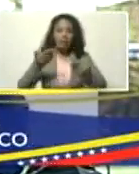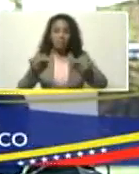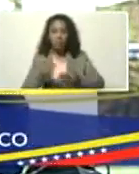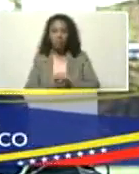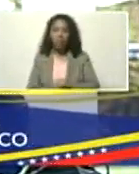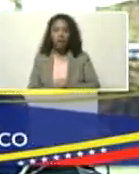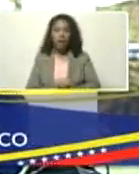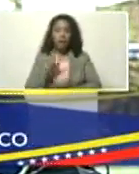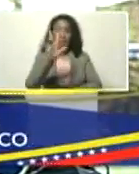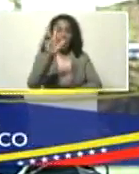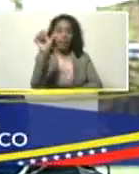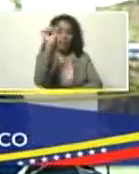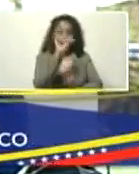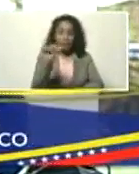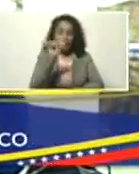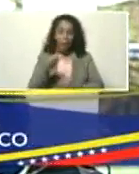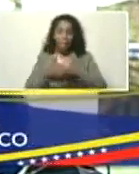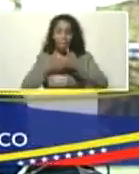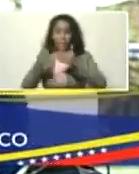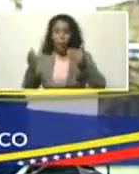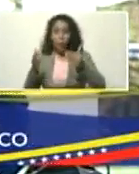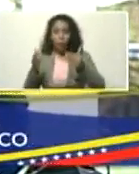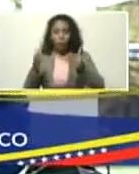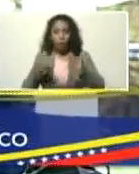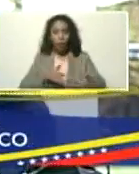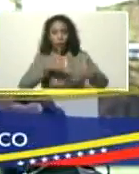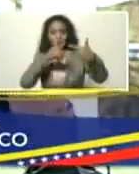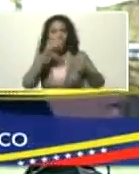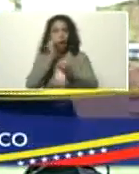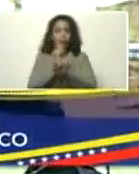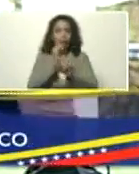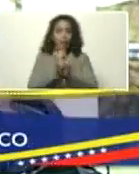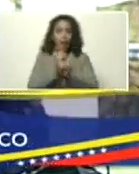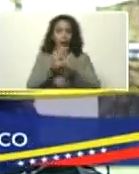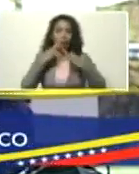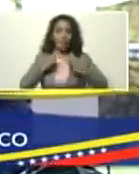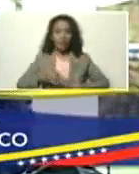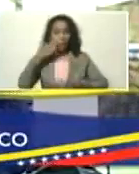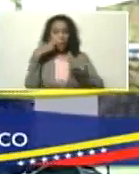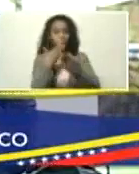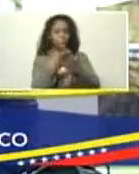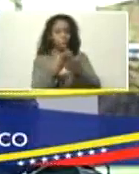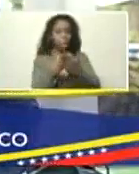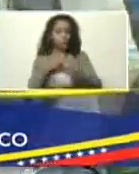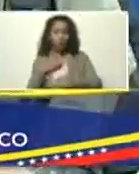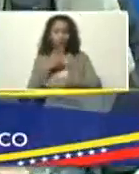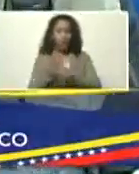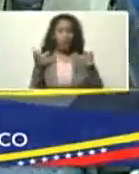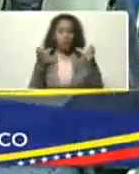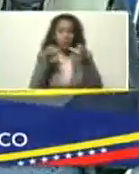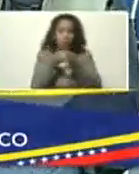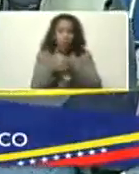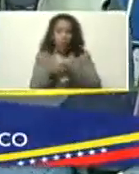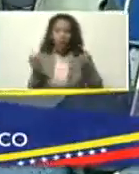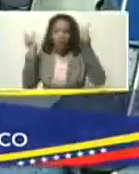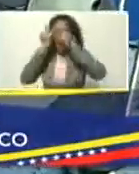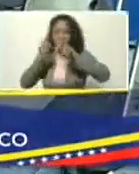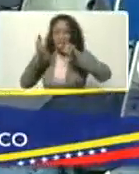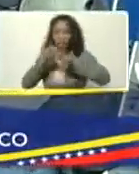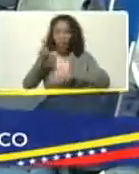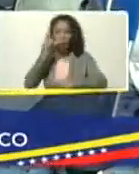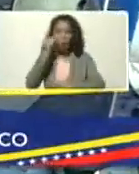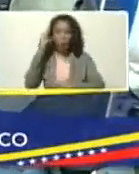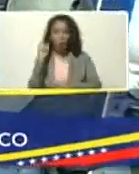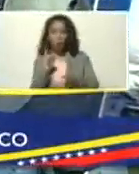en tres semanas de apertura virtual y apertura física a nivel nacional, para que los investigadores y las investigadoras